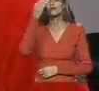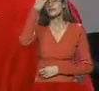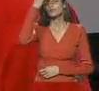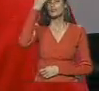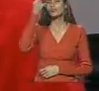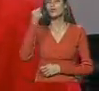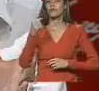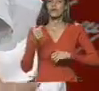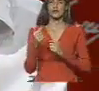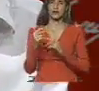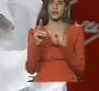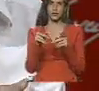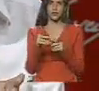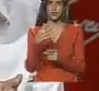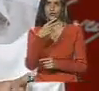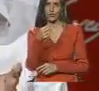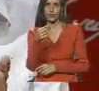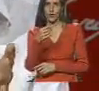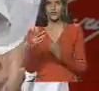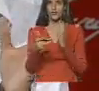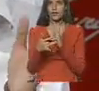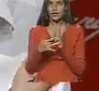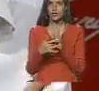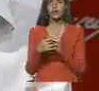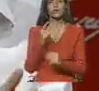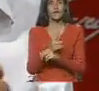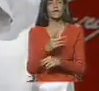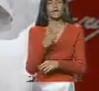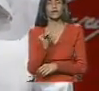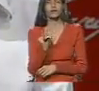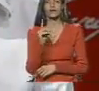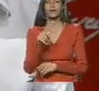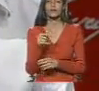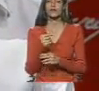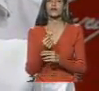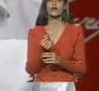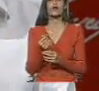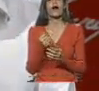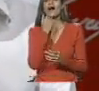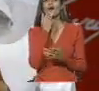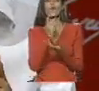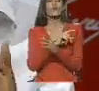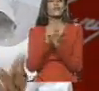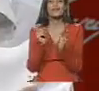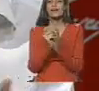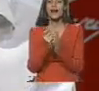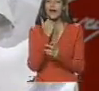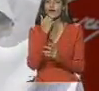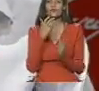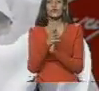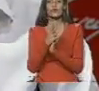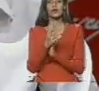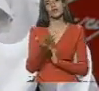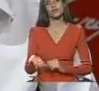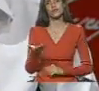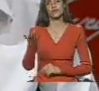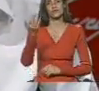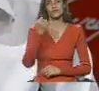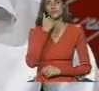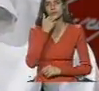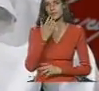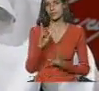técnico, sino que eso tiene un componente integral y un componente de raíz que el presidente